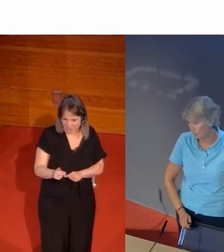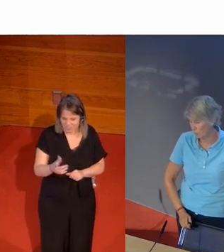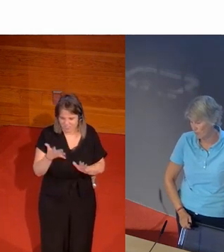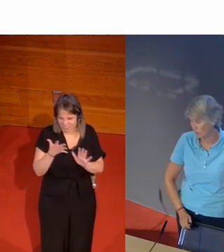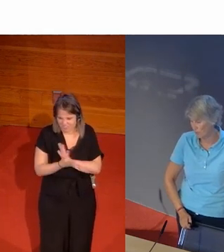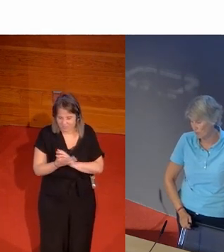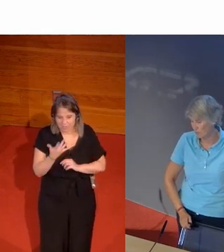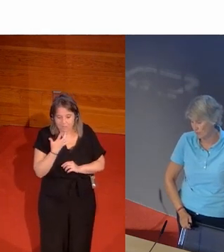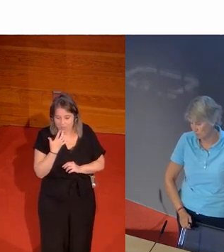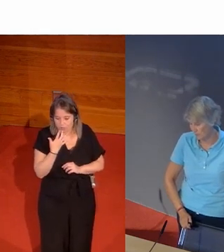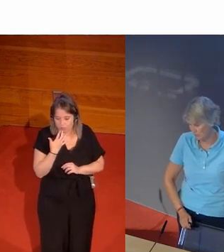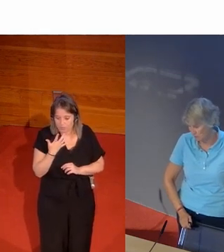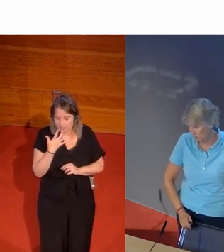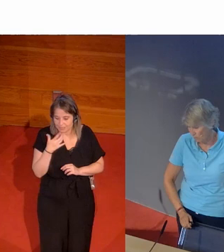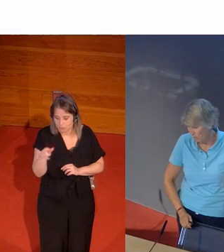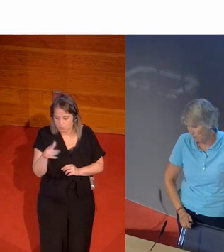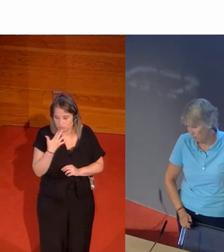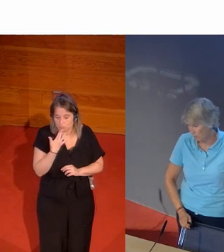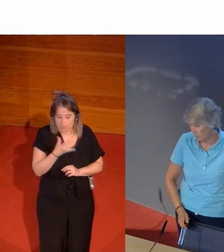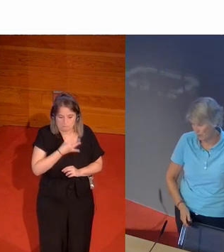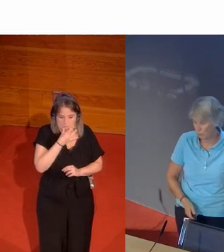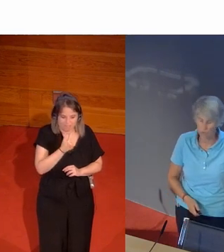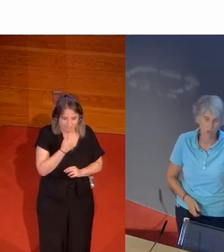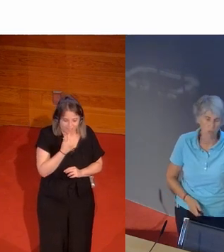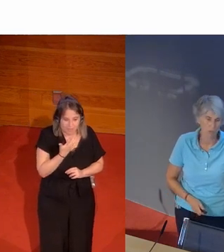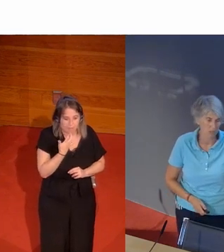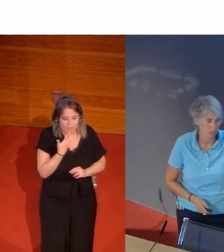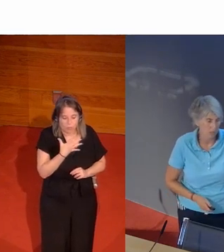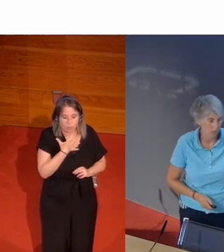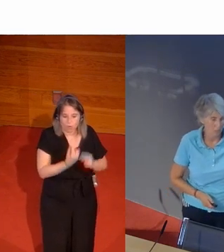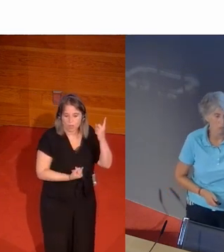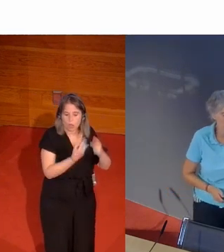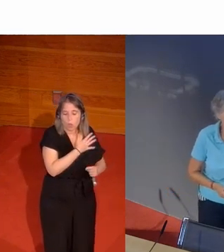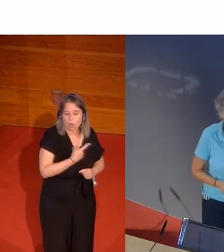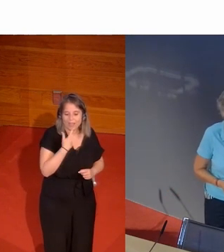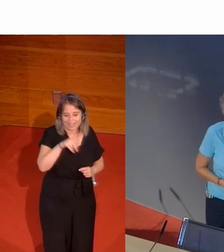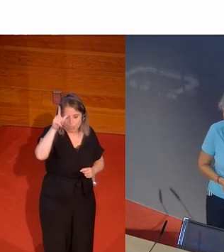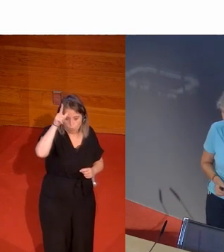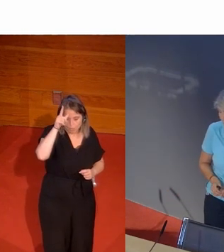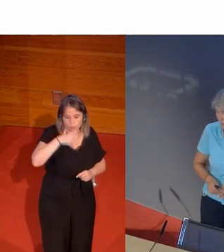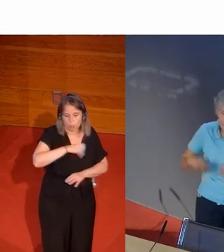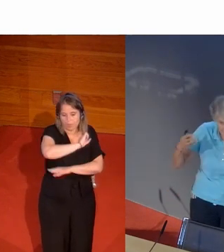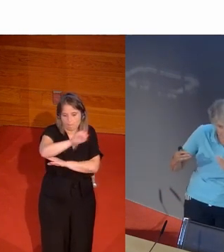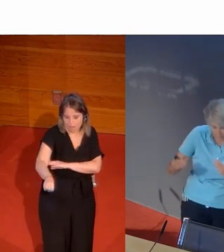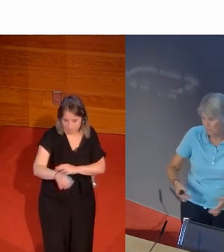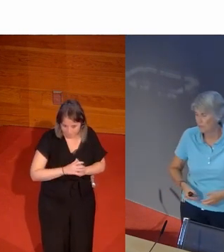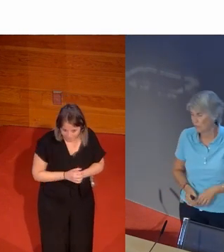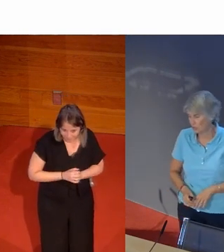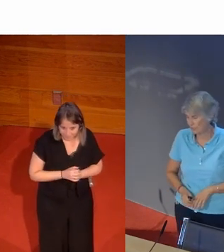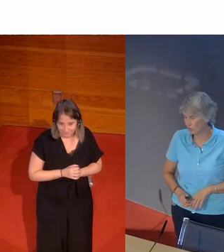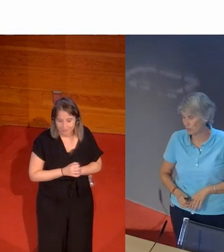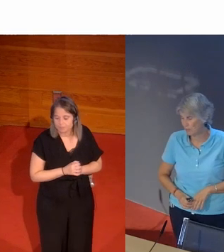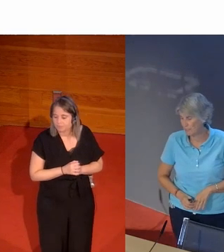grosero decirlo pero cualquier colegial que se respete a sí mismo puede lograr actuaciones superiores a una mujer campeona. Y sigue.